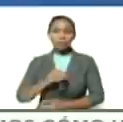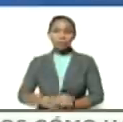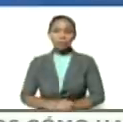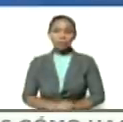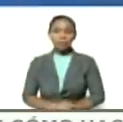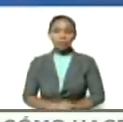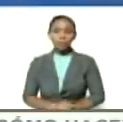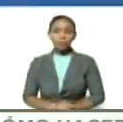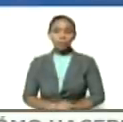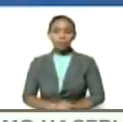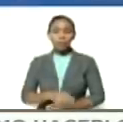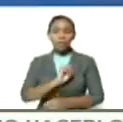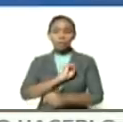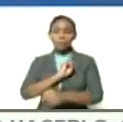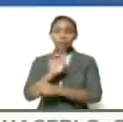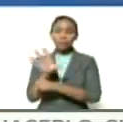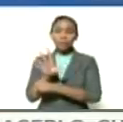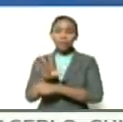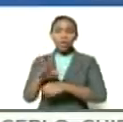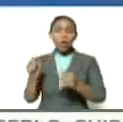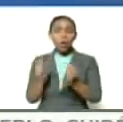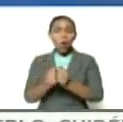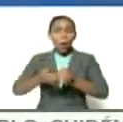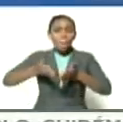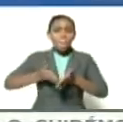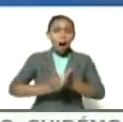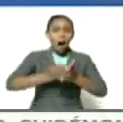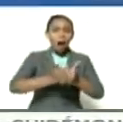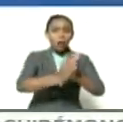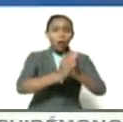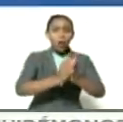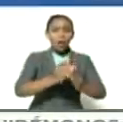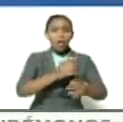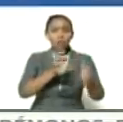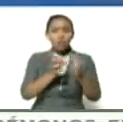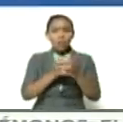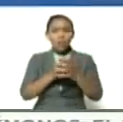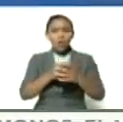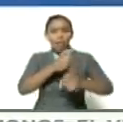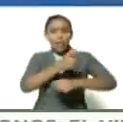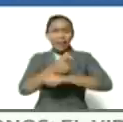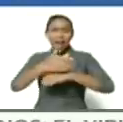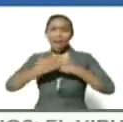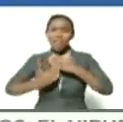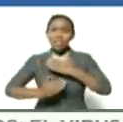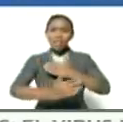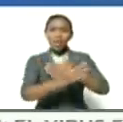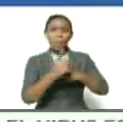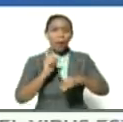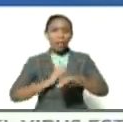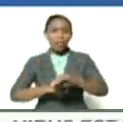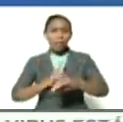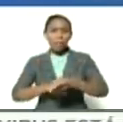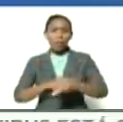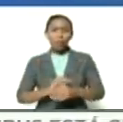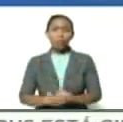de enviarlos con los barcos y galeras de guerra más avanzados para la época